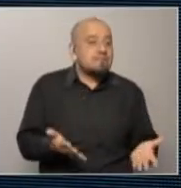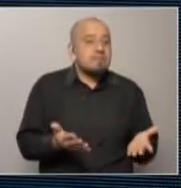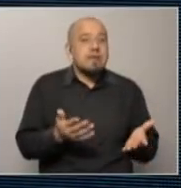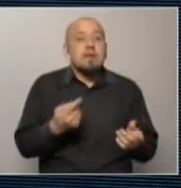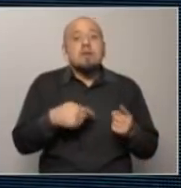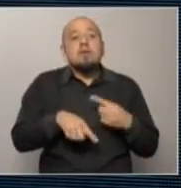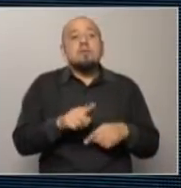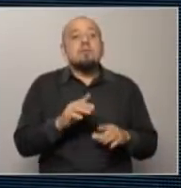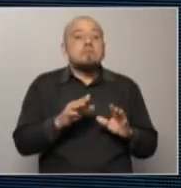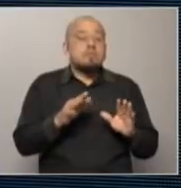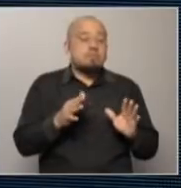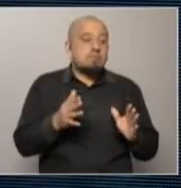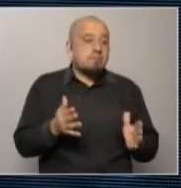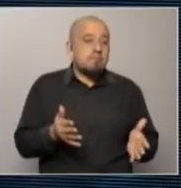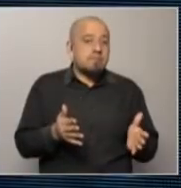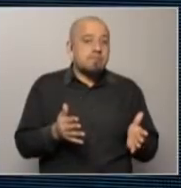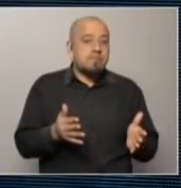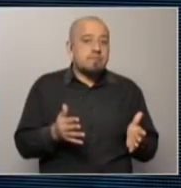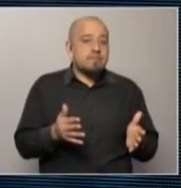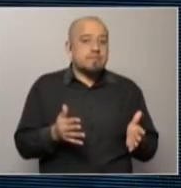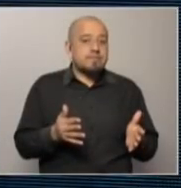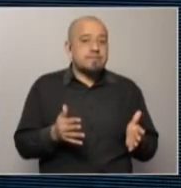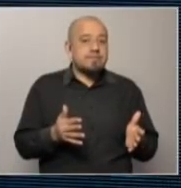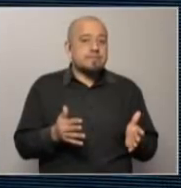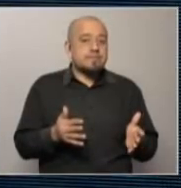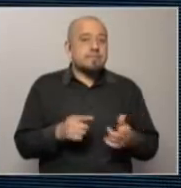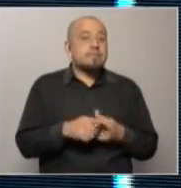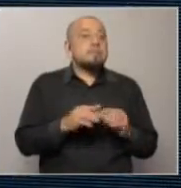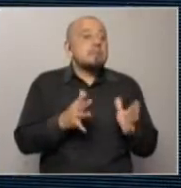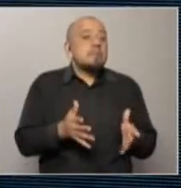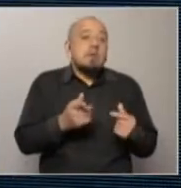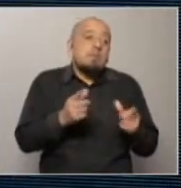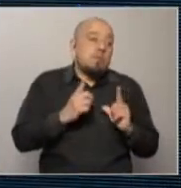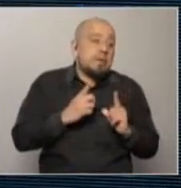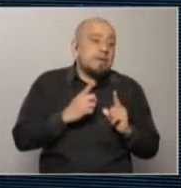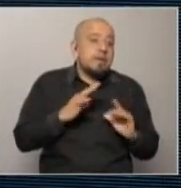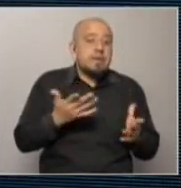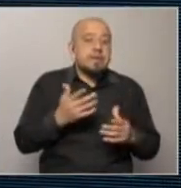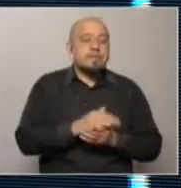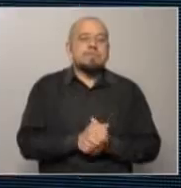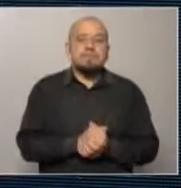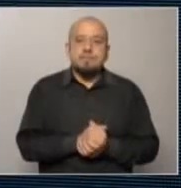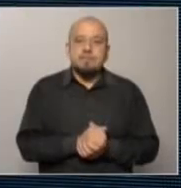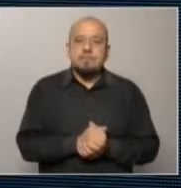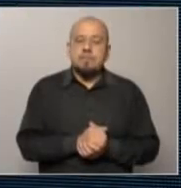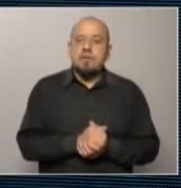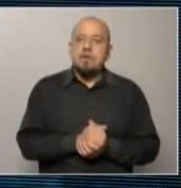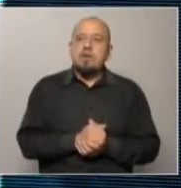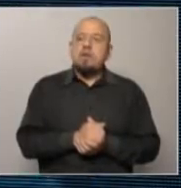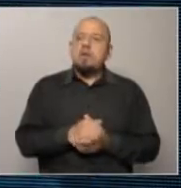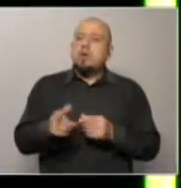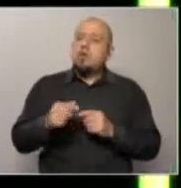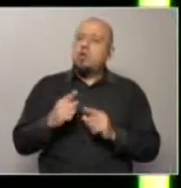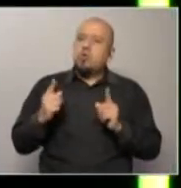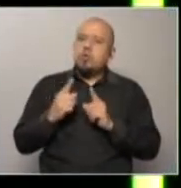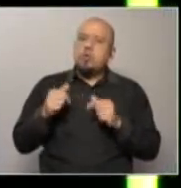final del día quien quien quien tiene la última palabra es la gente ¿puedo hacer una antes de despedirnos? ¿Cómo no?